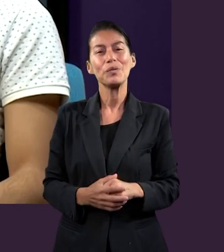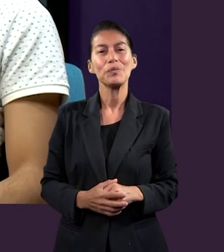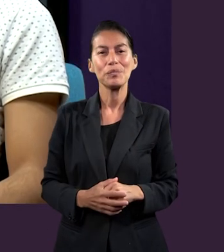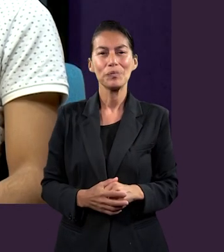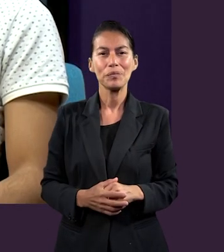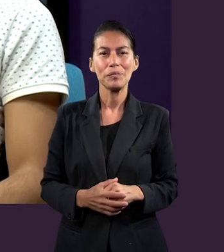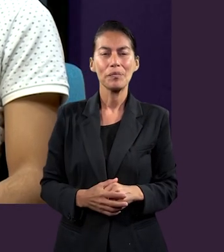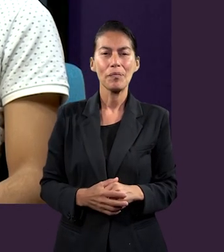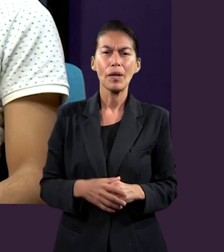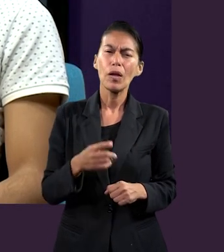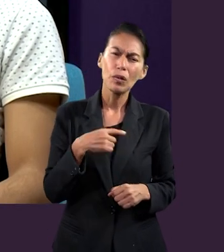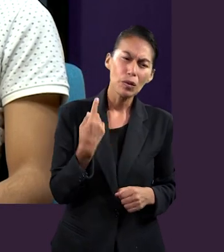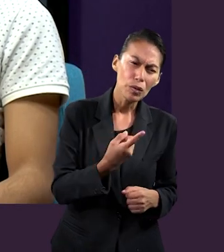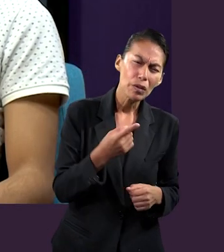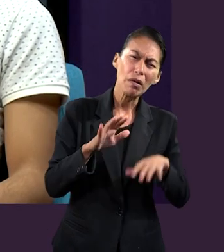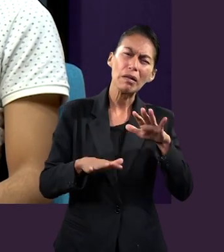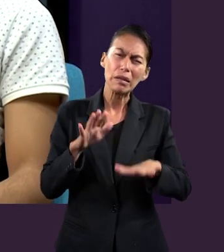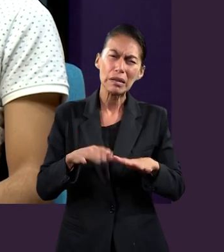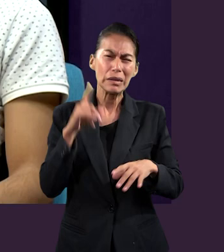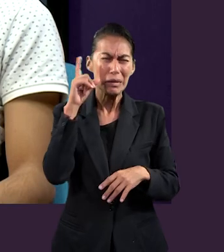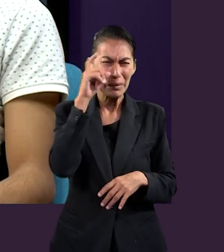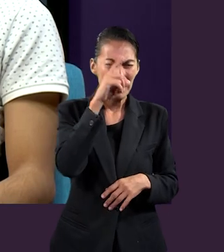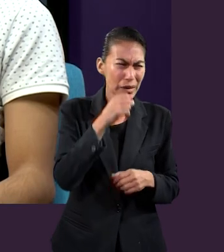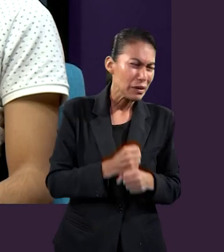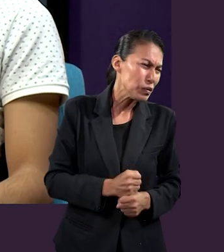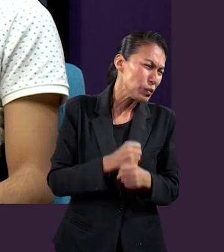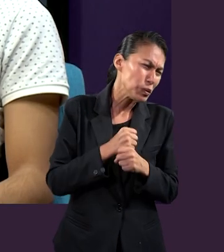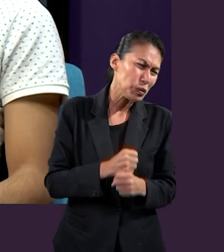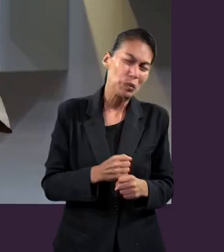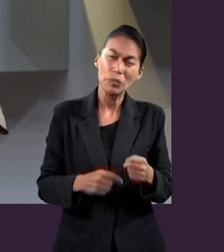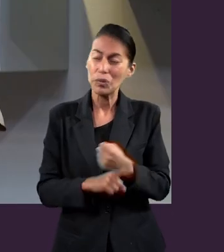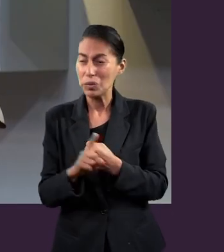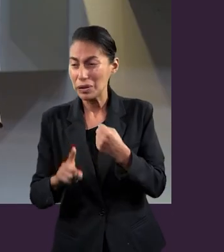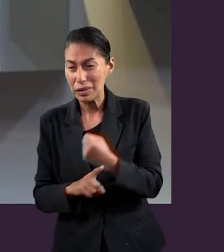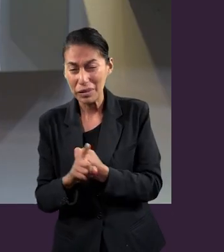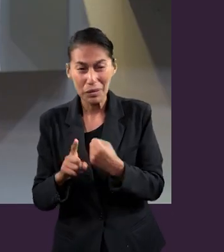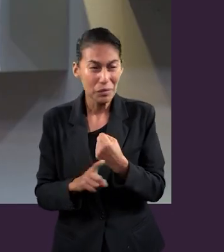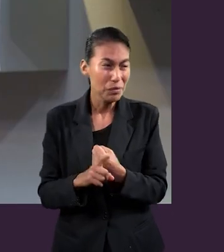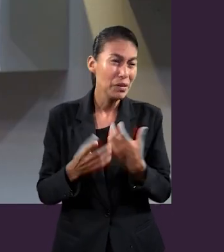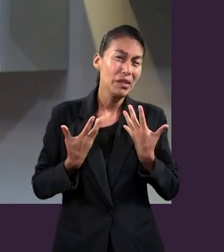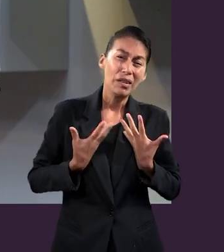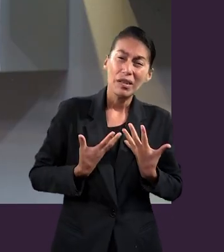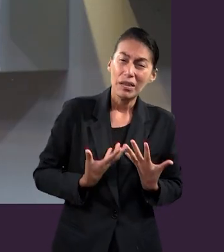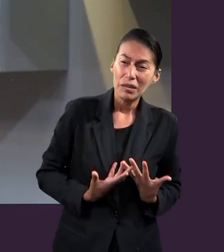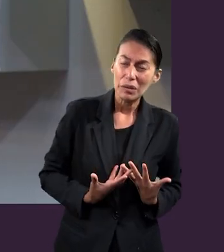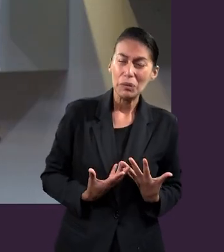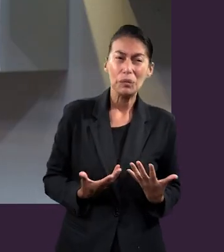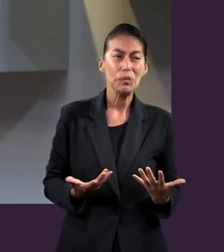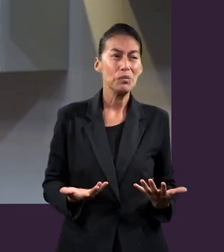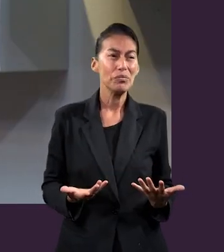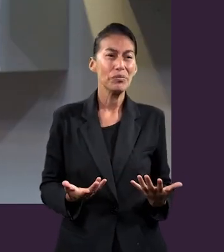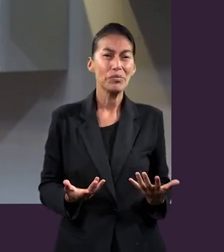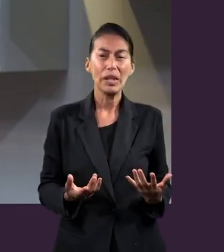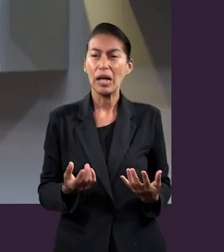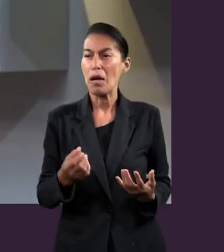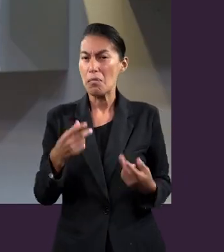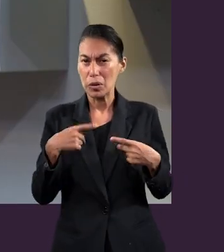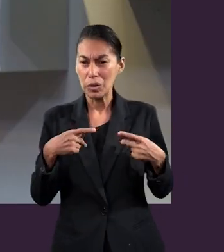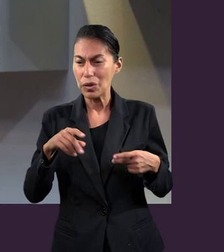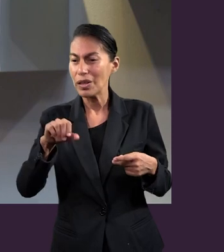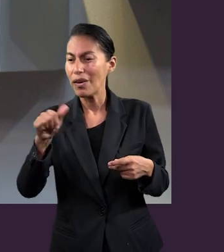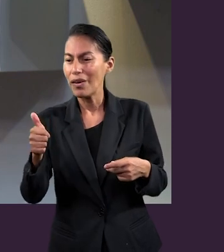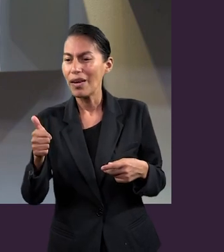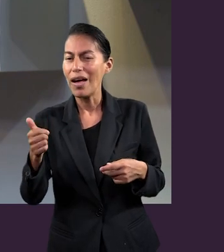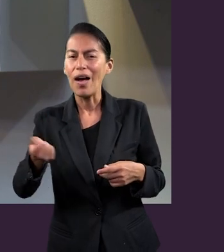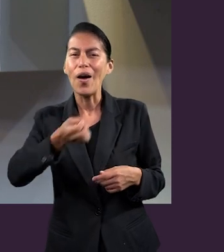que cuando estamos en circunstancias difíciles, cuando enfrentamos situaciones complicadas, que alguien